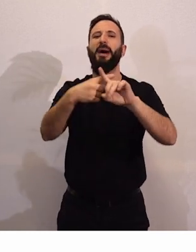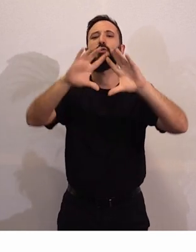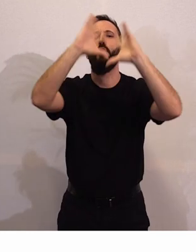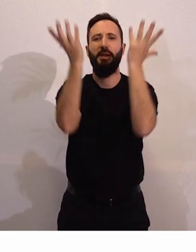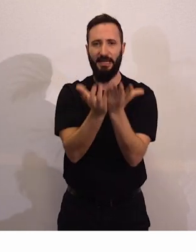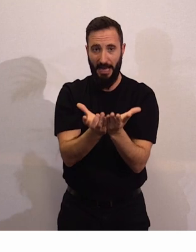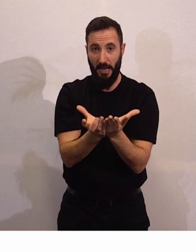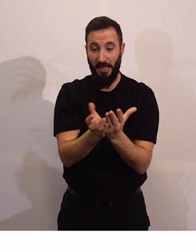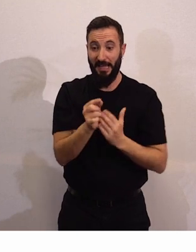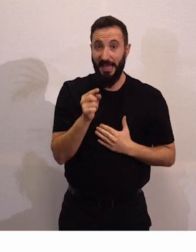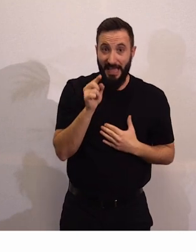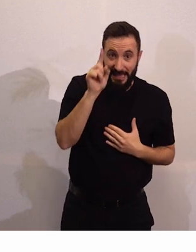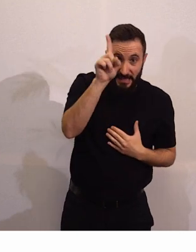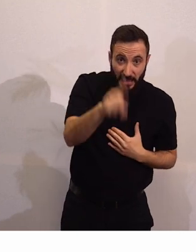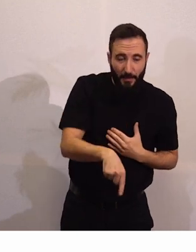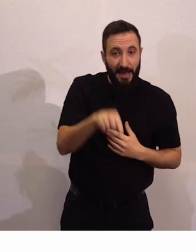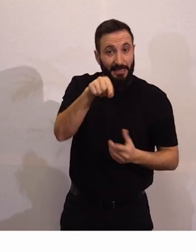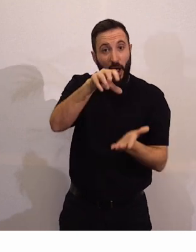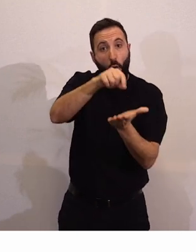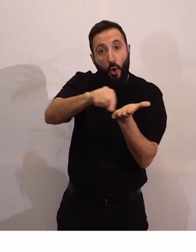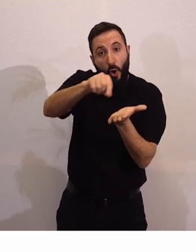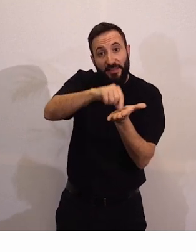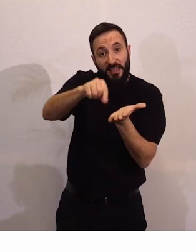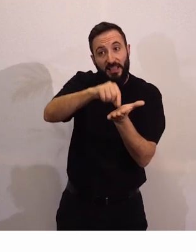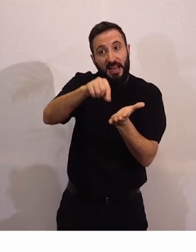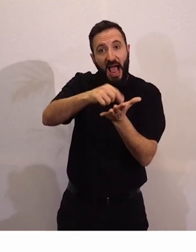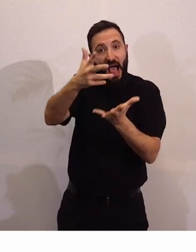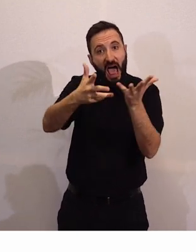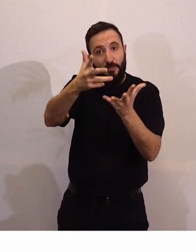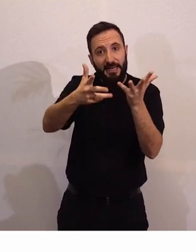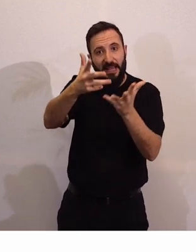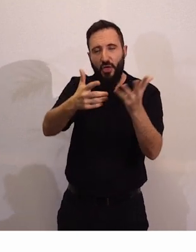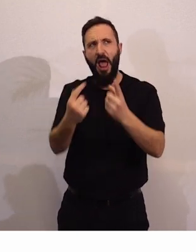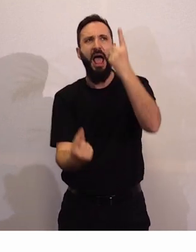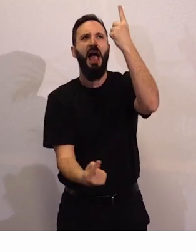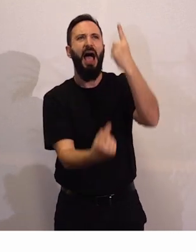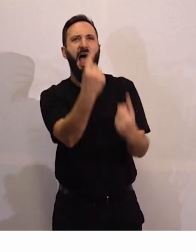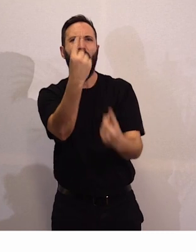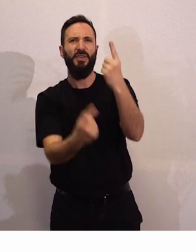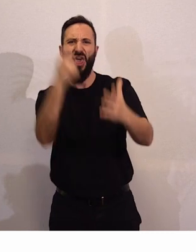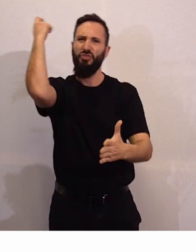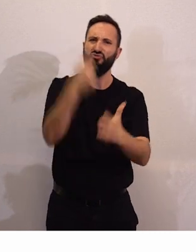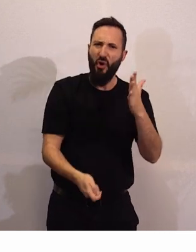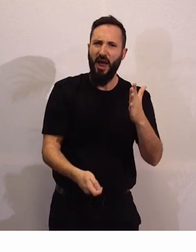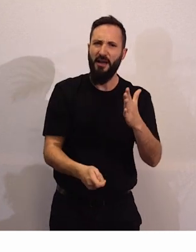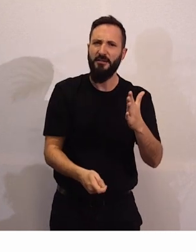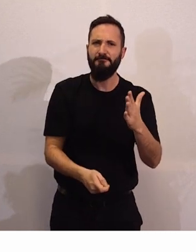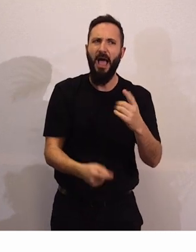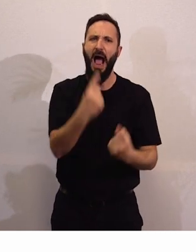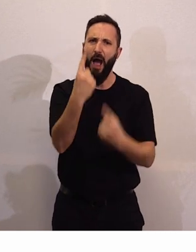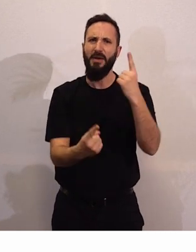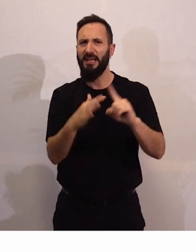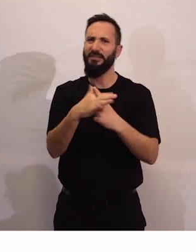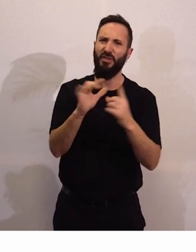sobre todo está está para que esa administración que a veces es tan dura tan dura